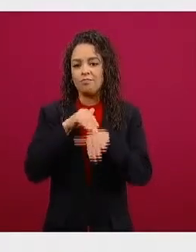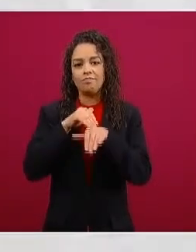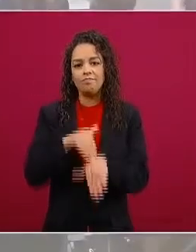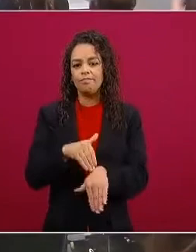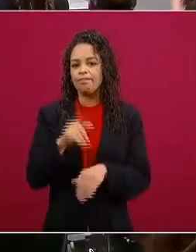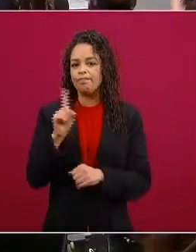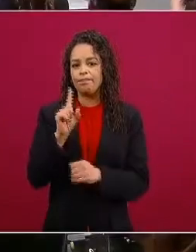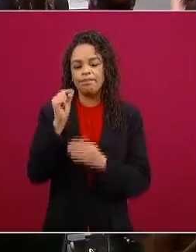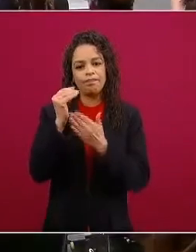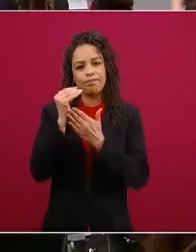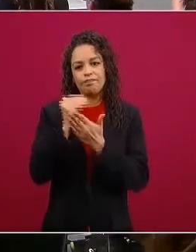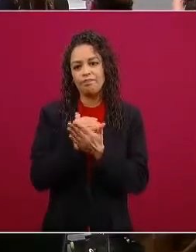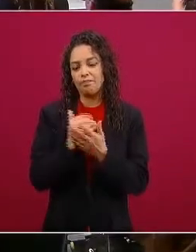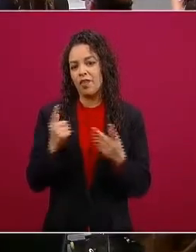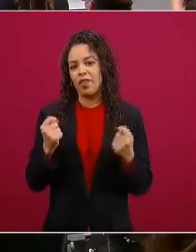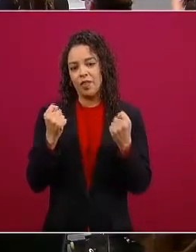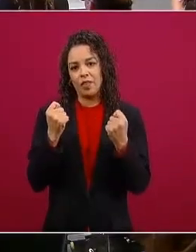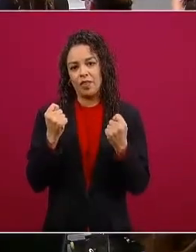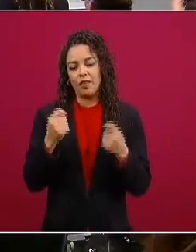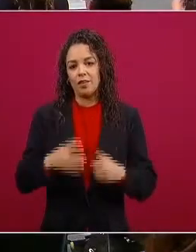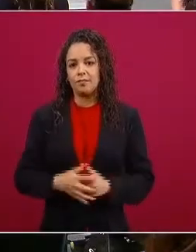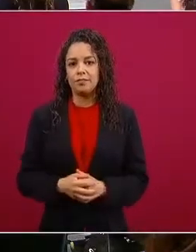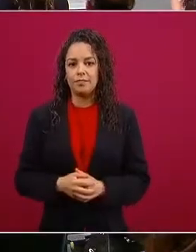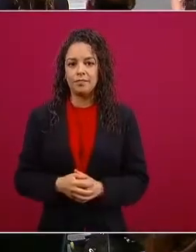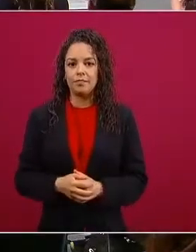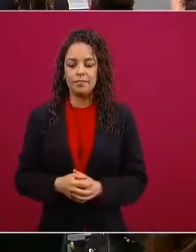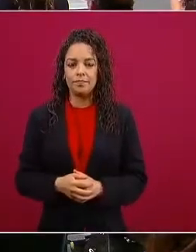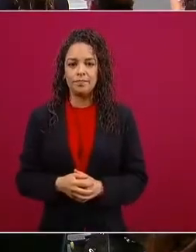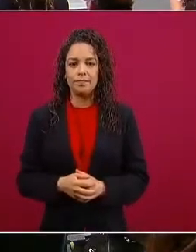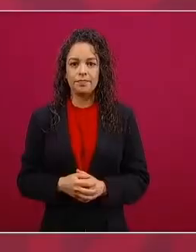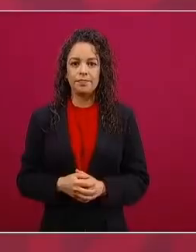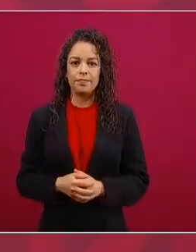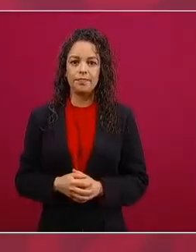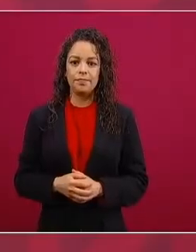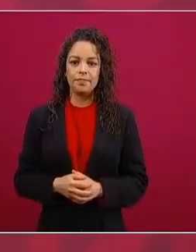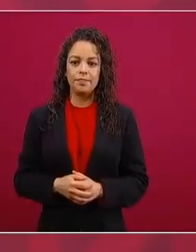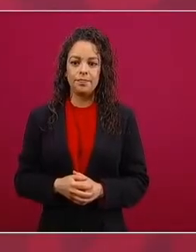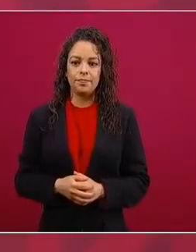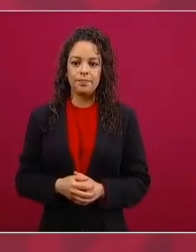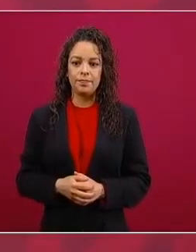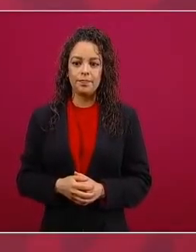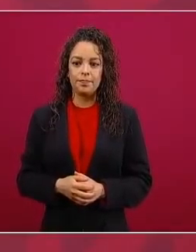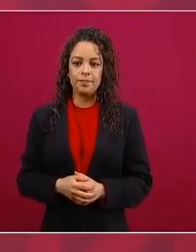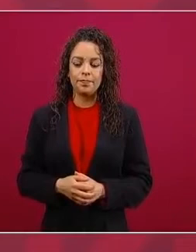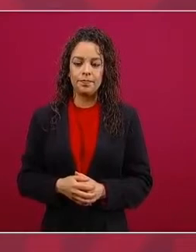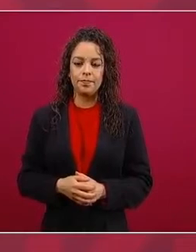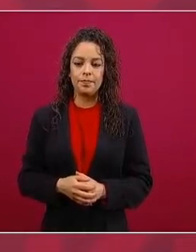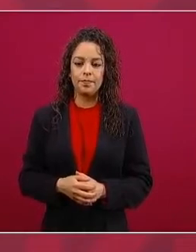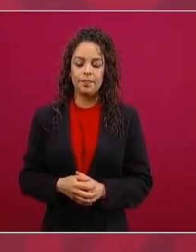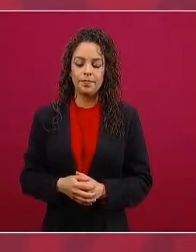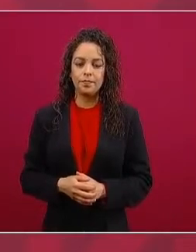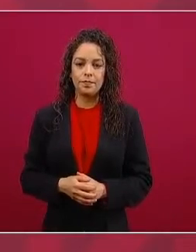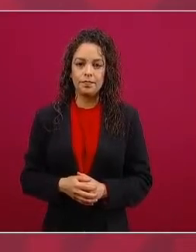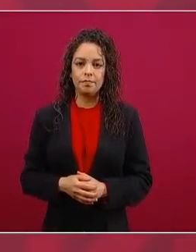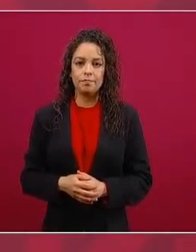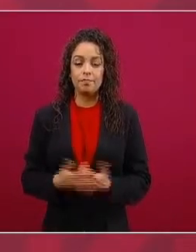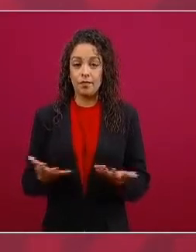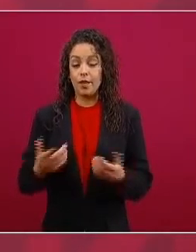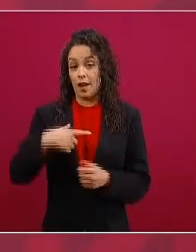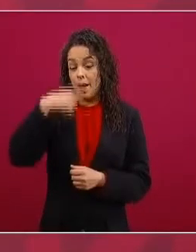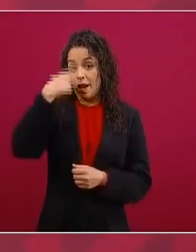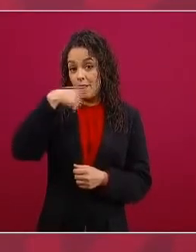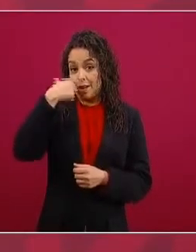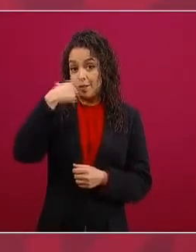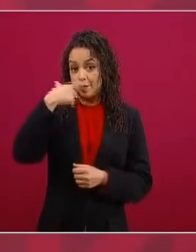entonces este en la en la noche vamos